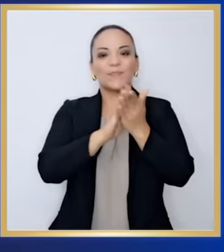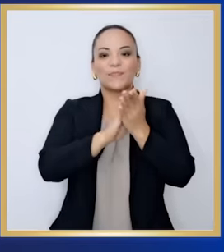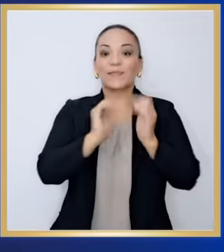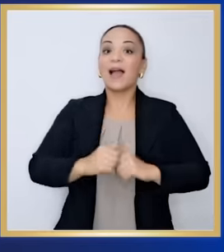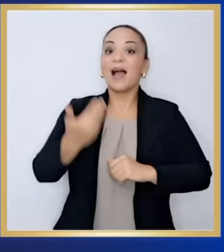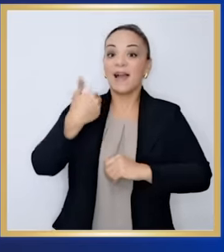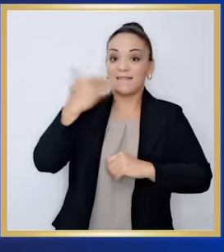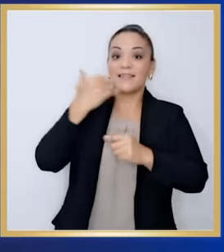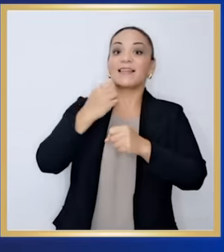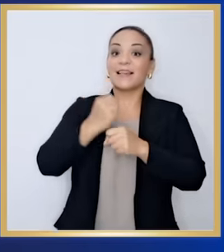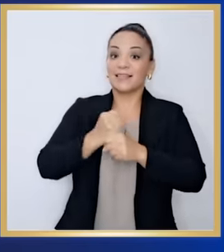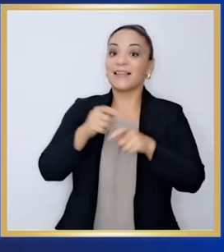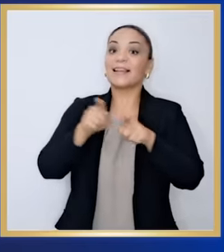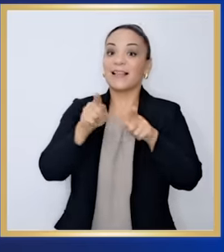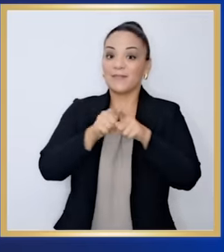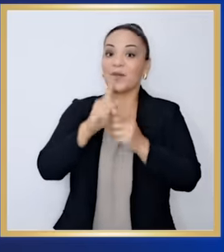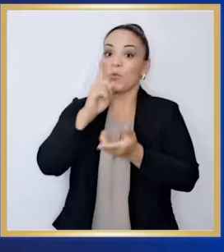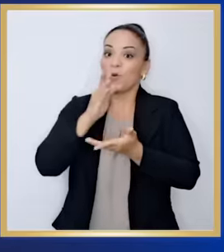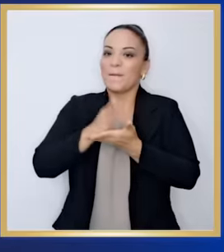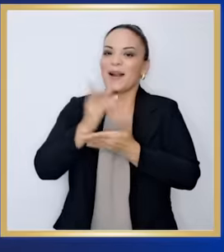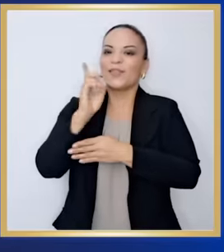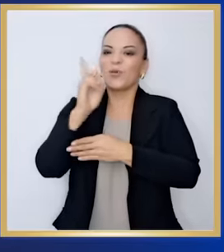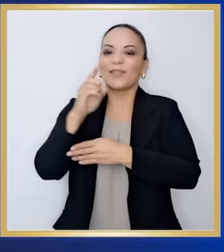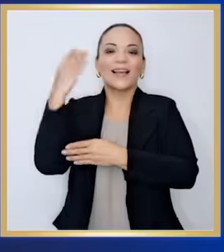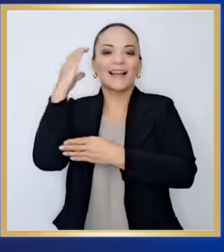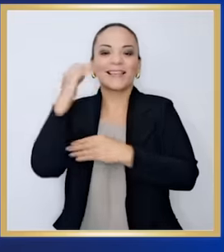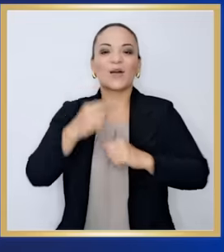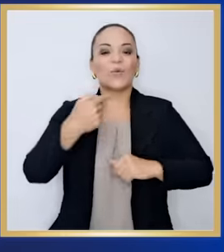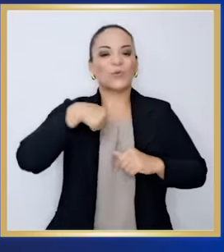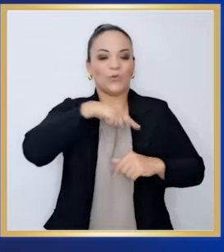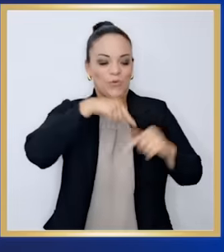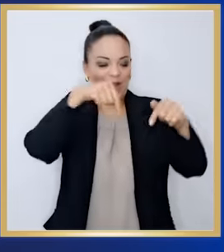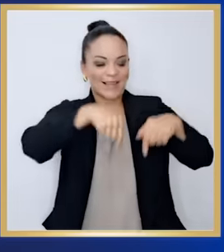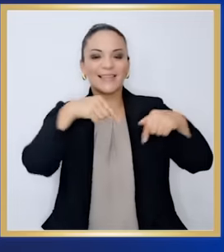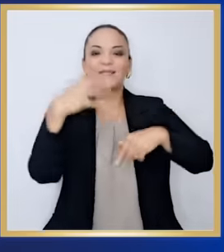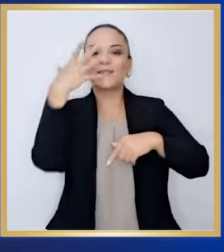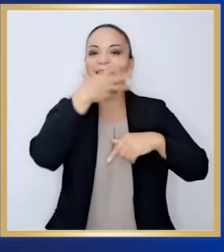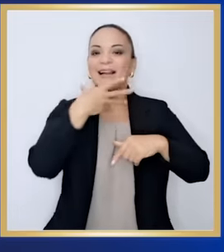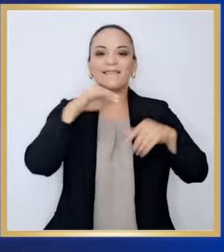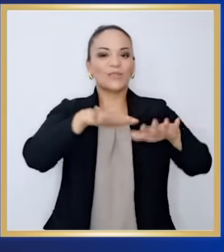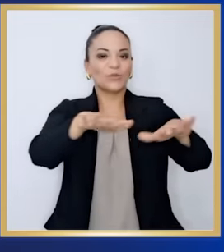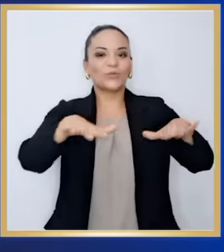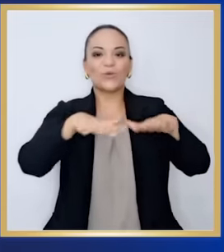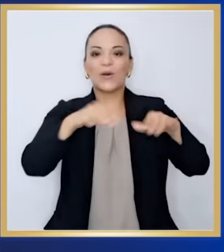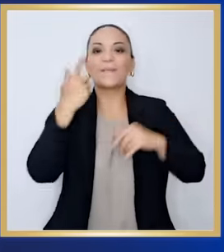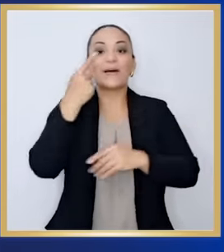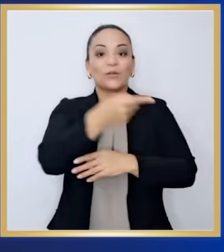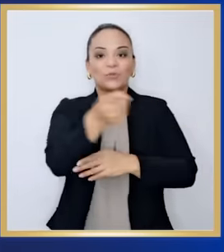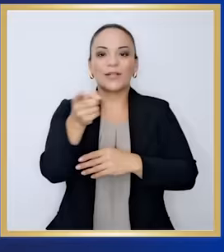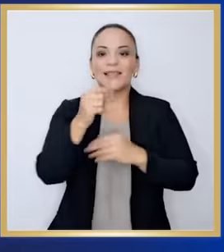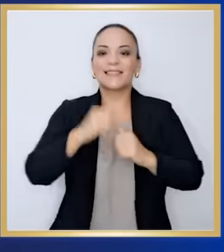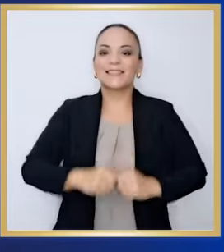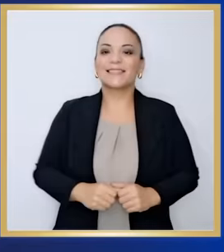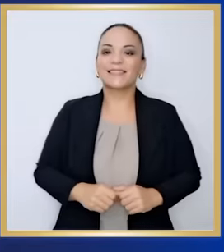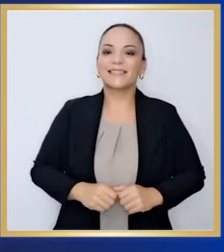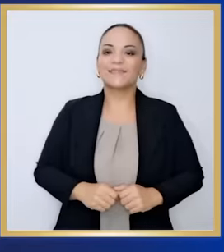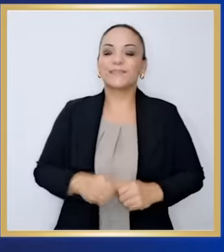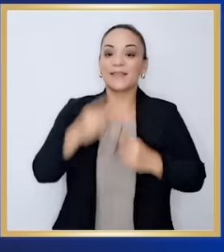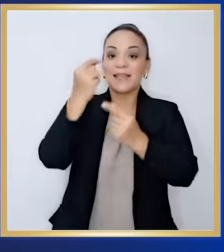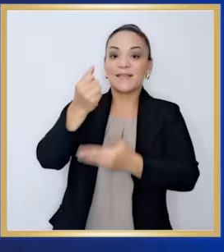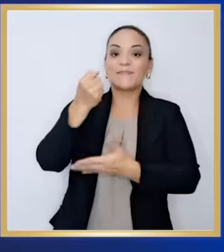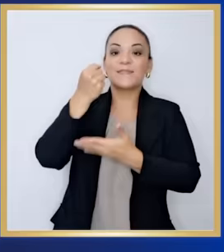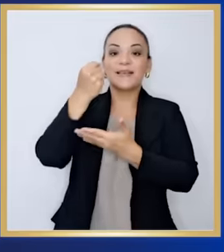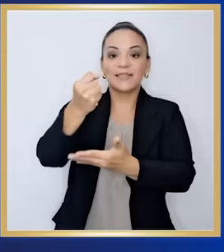maravillosa instalación que es para ustedes. Porque la inversión en esta primera infancia es a donde tenemos que enfocar los